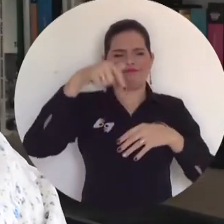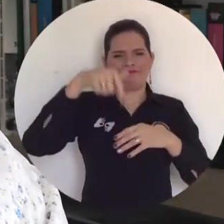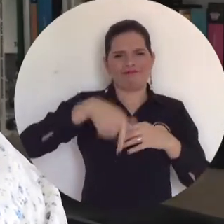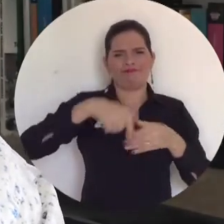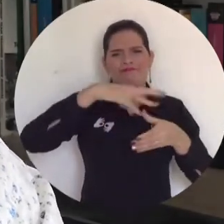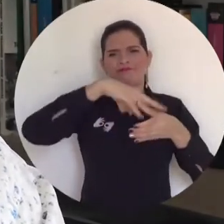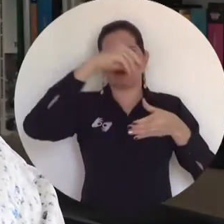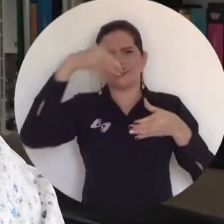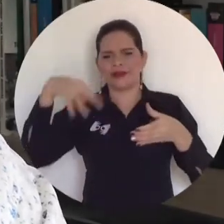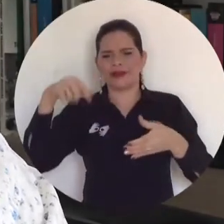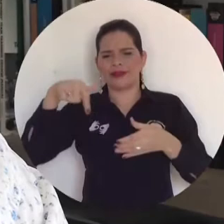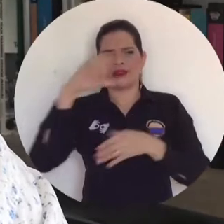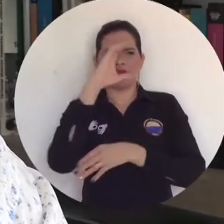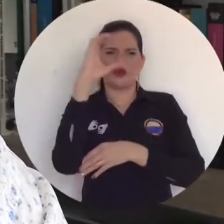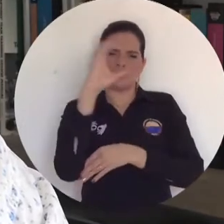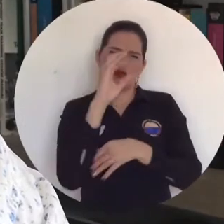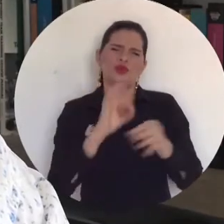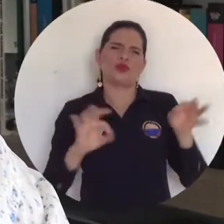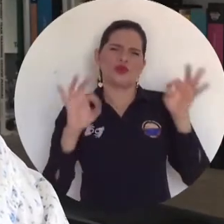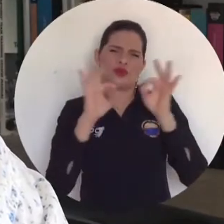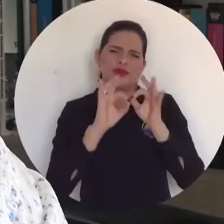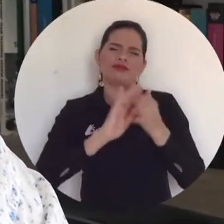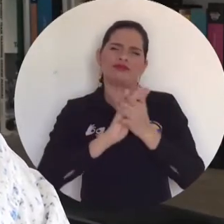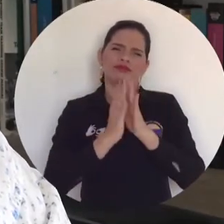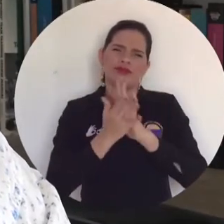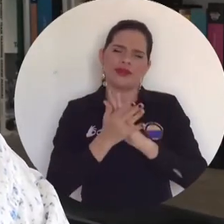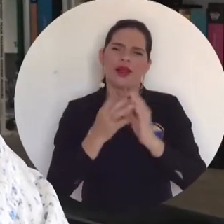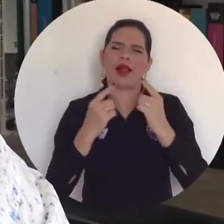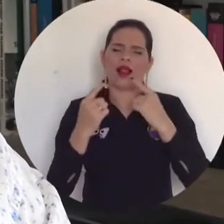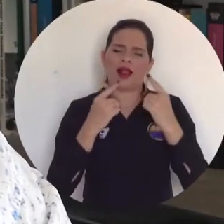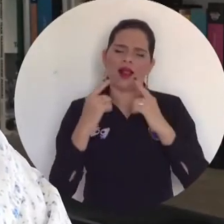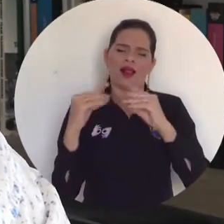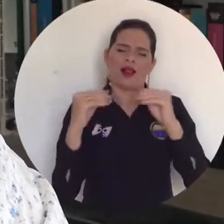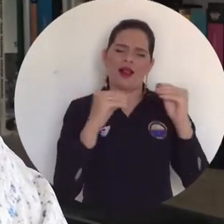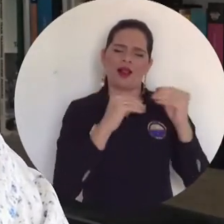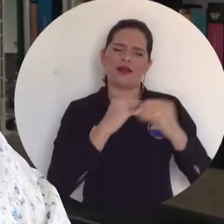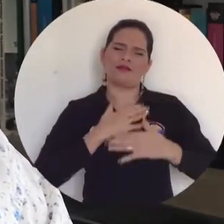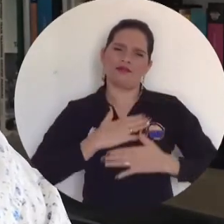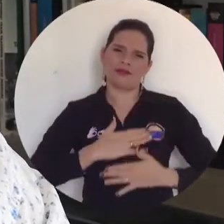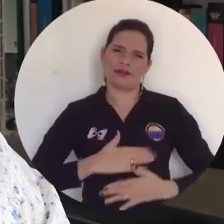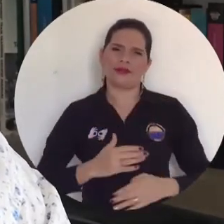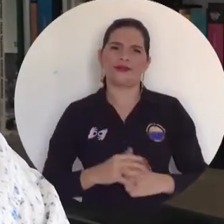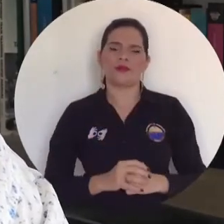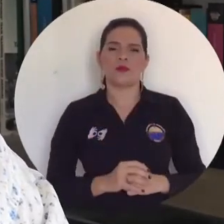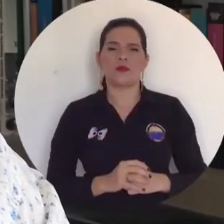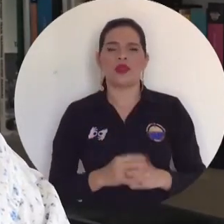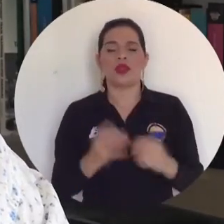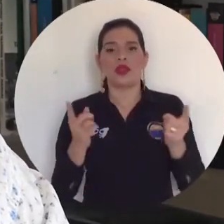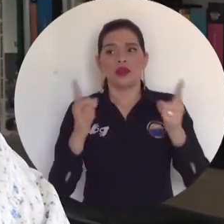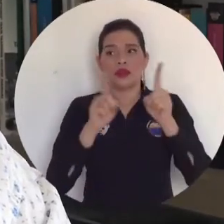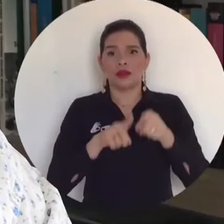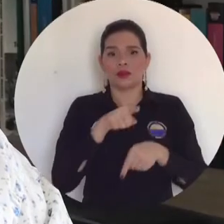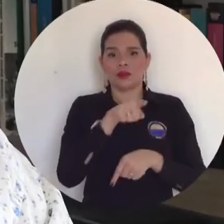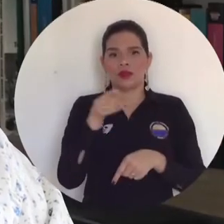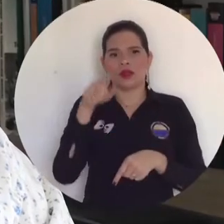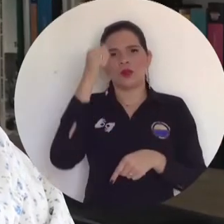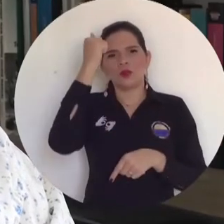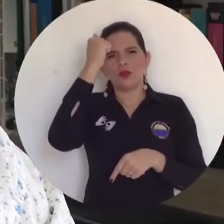comunidad de Santa Marta, del Magdalena y del país. Igualmente, le hago el llamado a los docentes